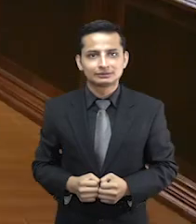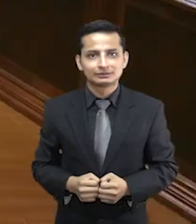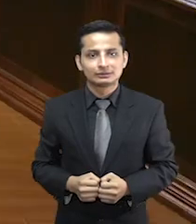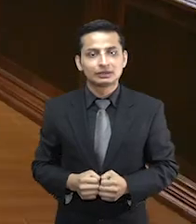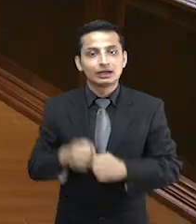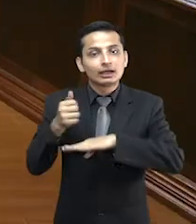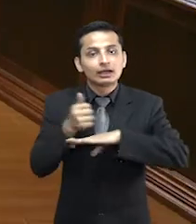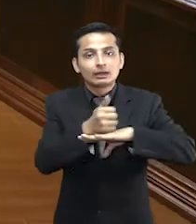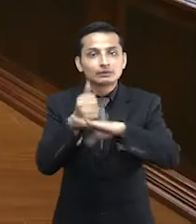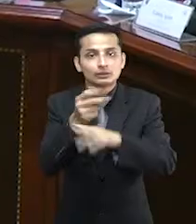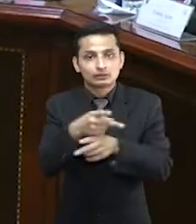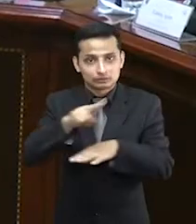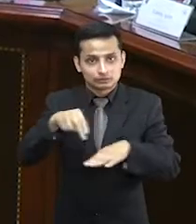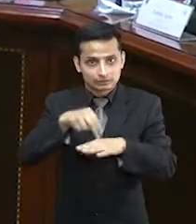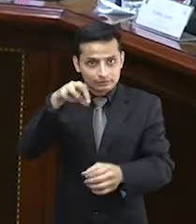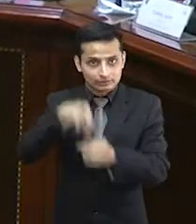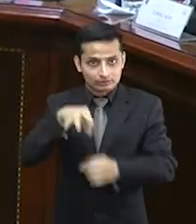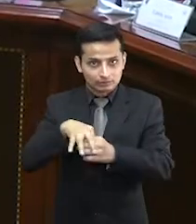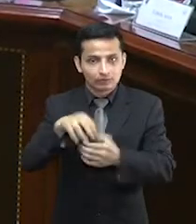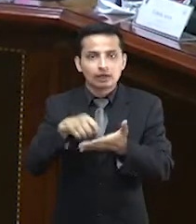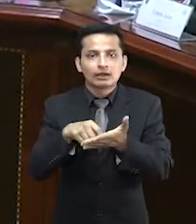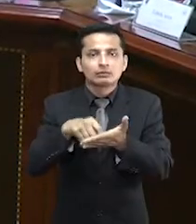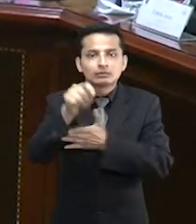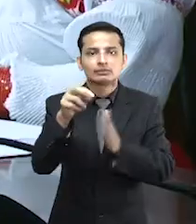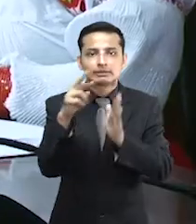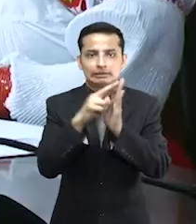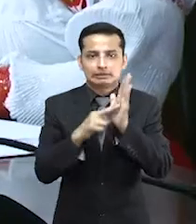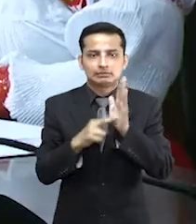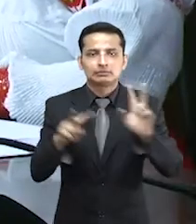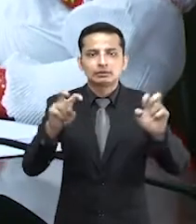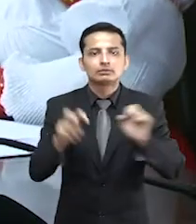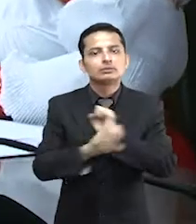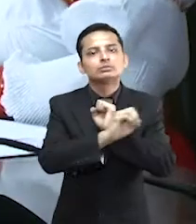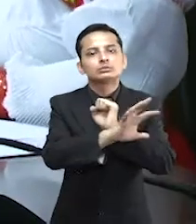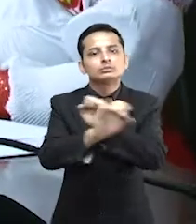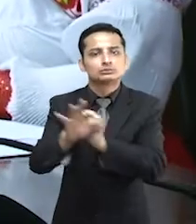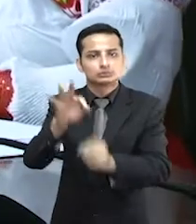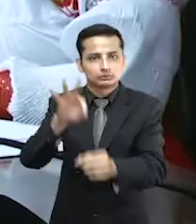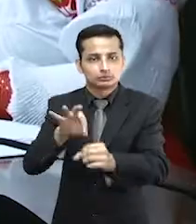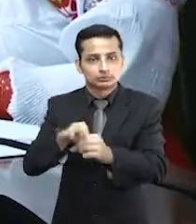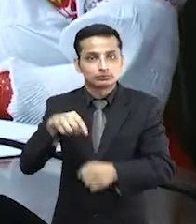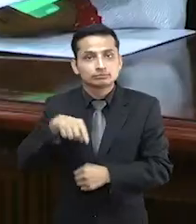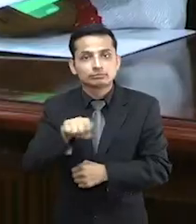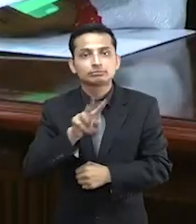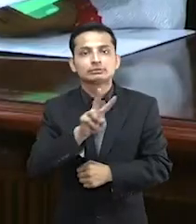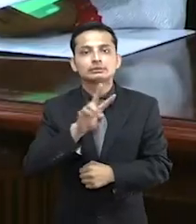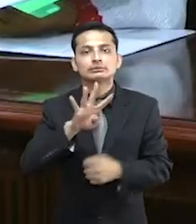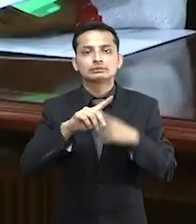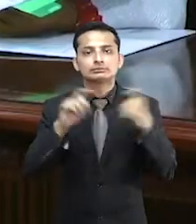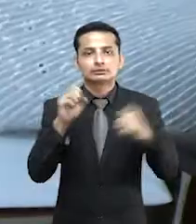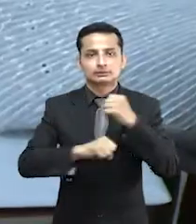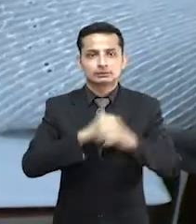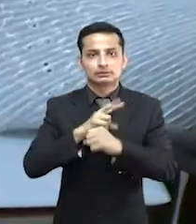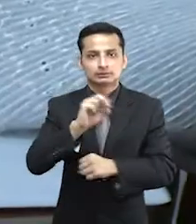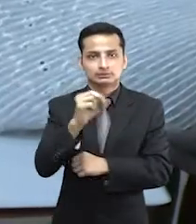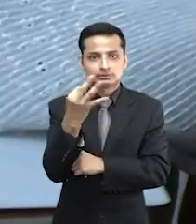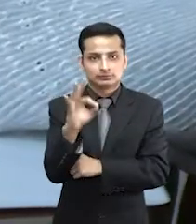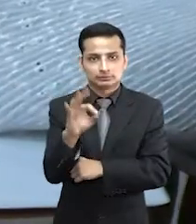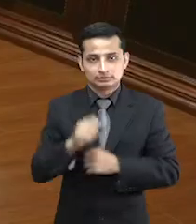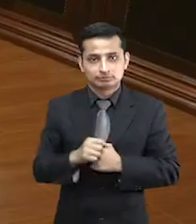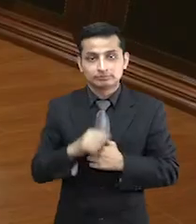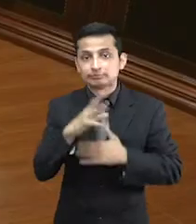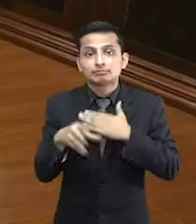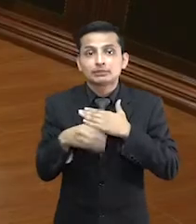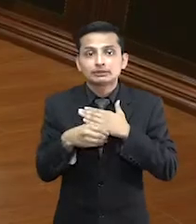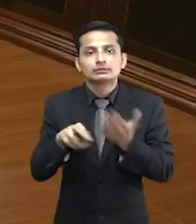El Pleno del CNE aprobó el reglamento para la promoción electoral que regirá para los comicios del 24 de marzo de 2019.